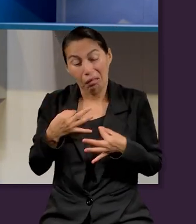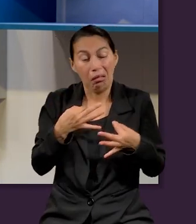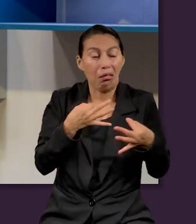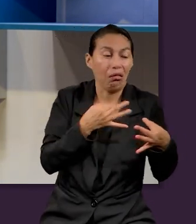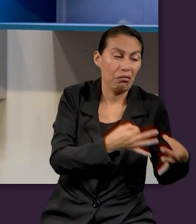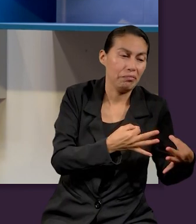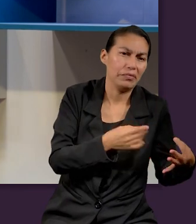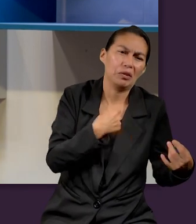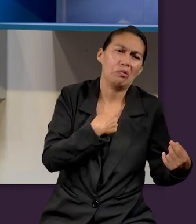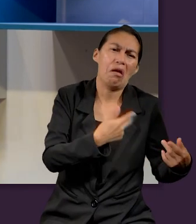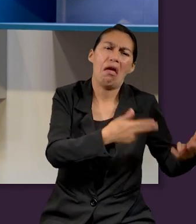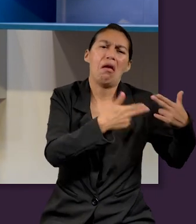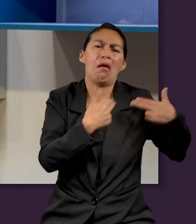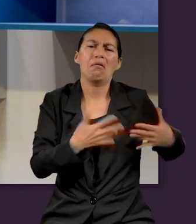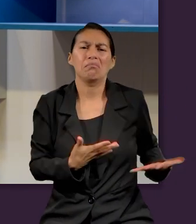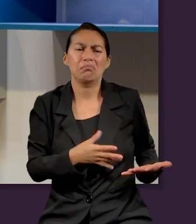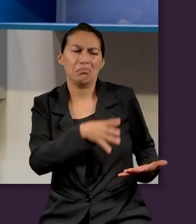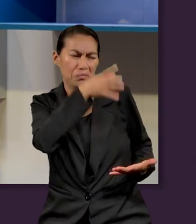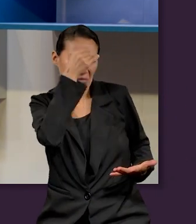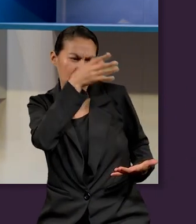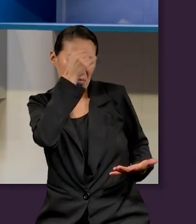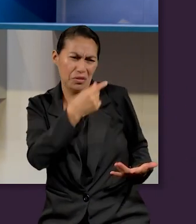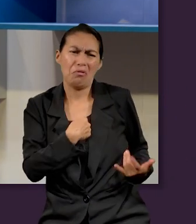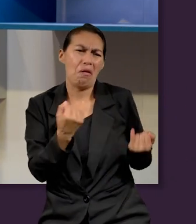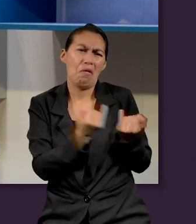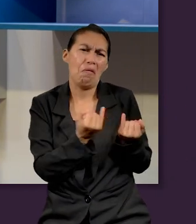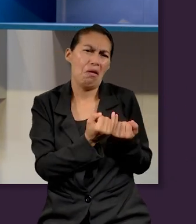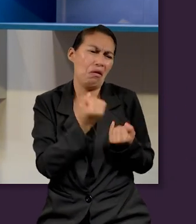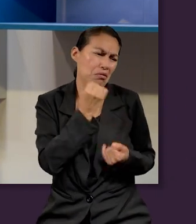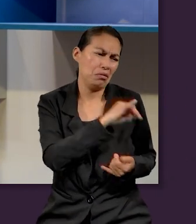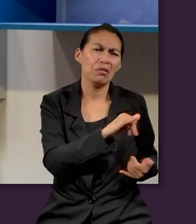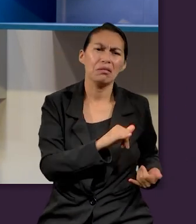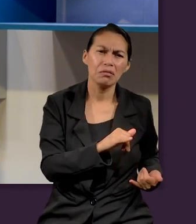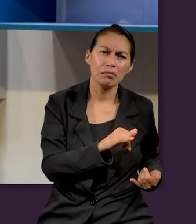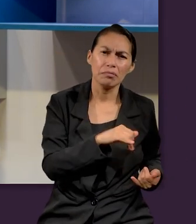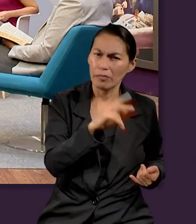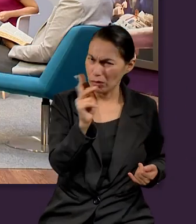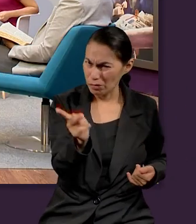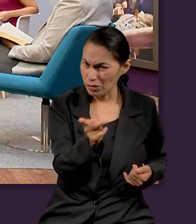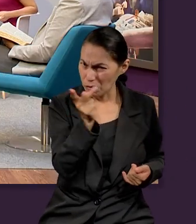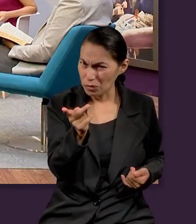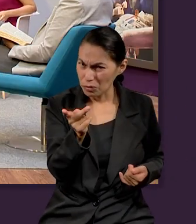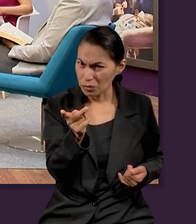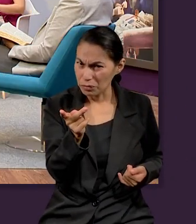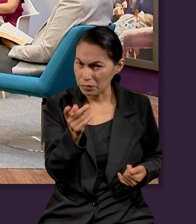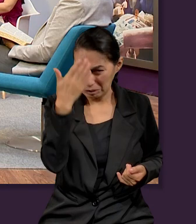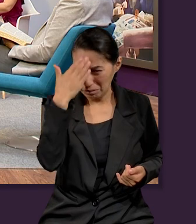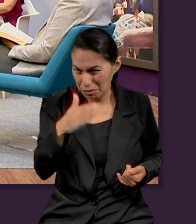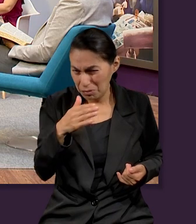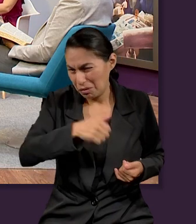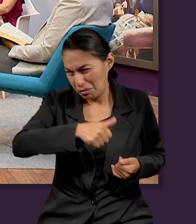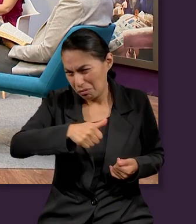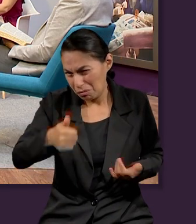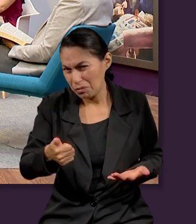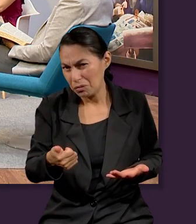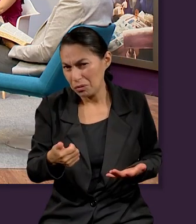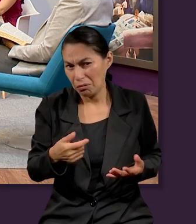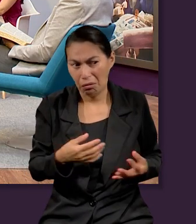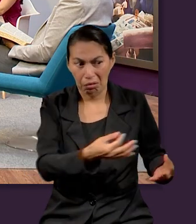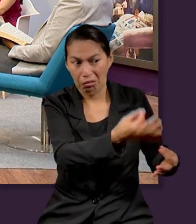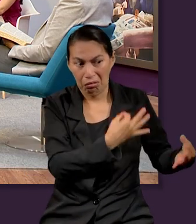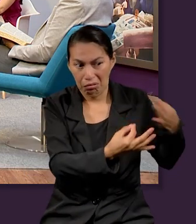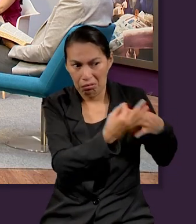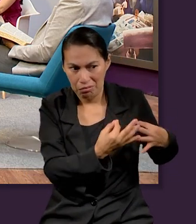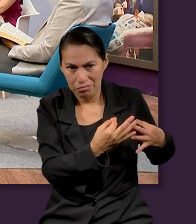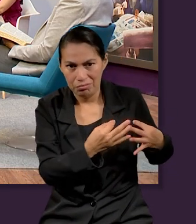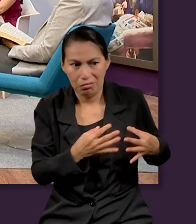bueno, si ya tengo esta herencia o vengo de este entorno, pues así voy a ser. Yo les pregunto una cosa, aunque sabemos que,